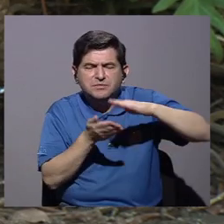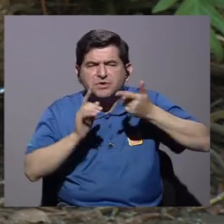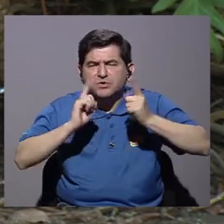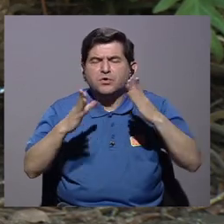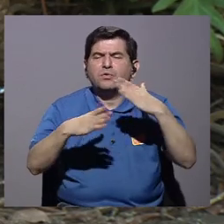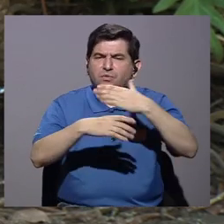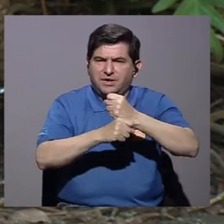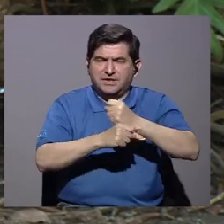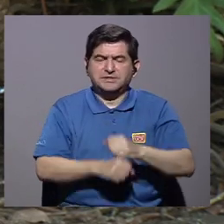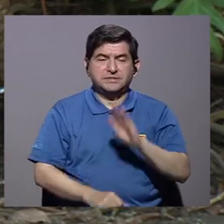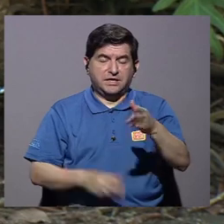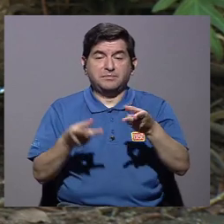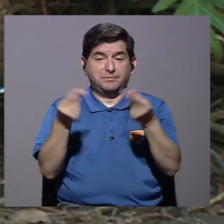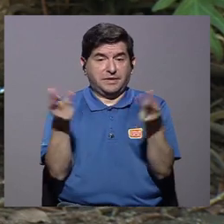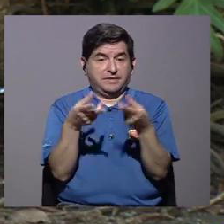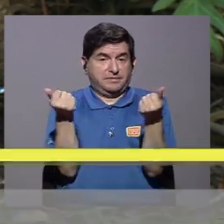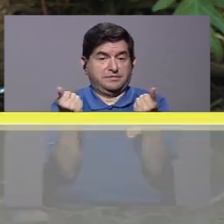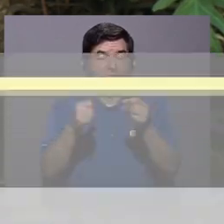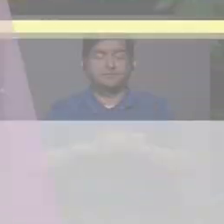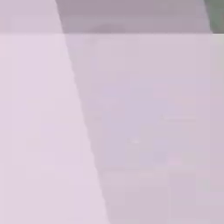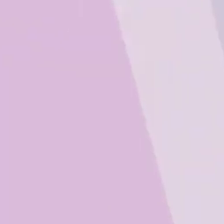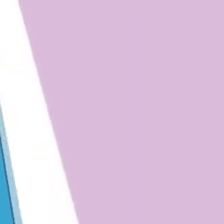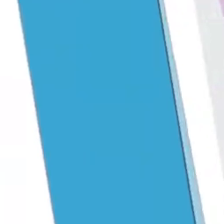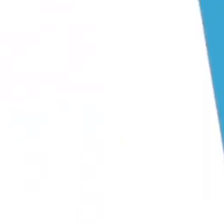tenido que venir haciendo en sus gastos.